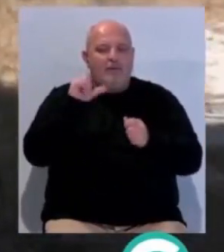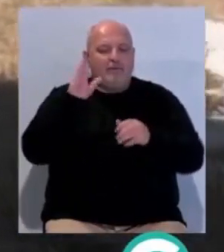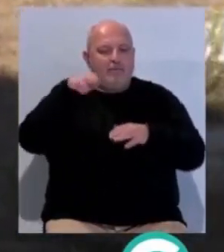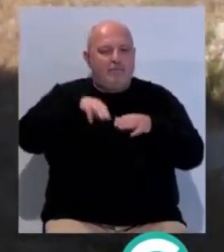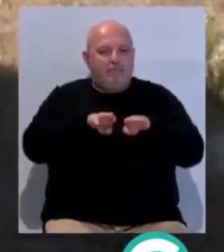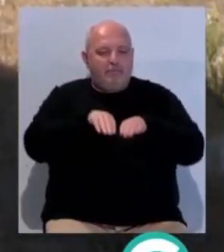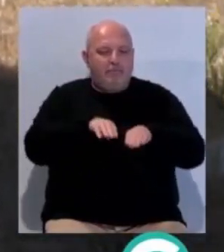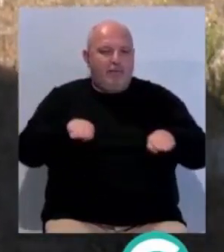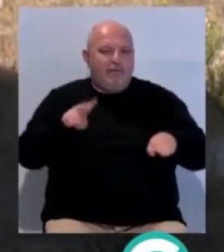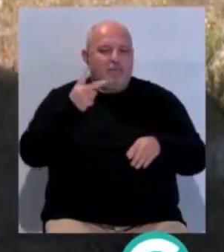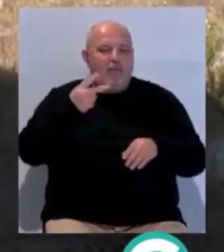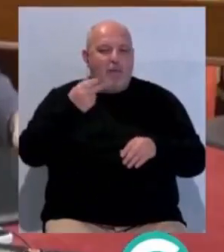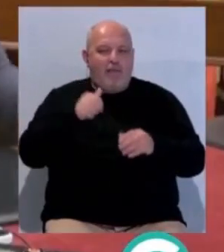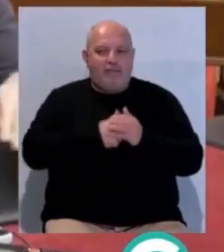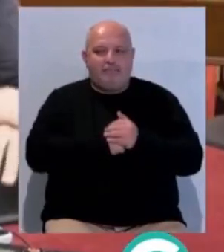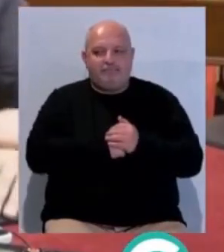parking de Segunda Aguada.